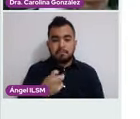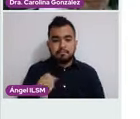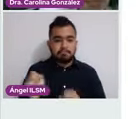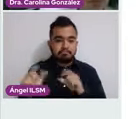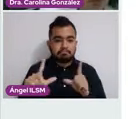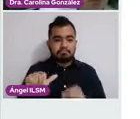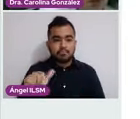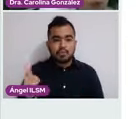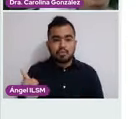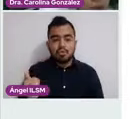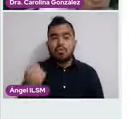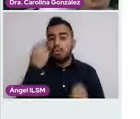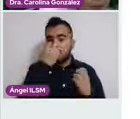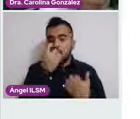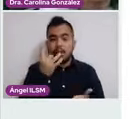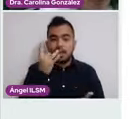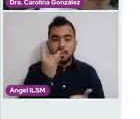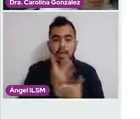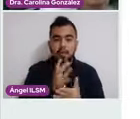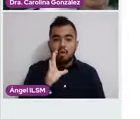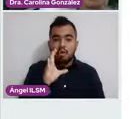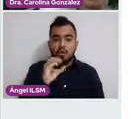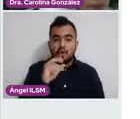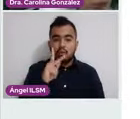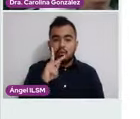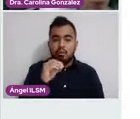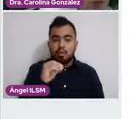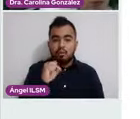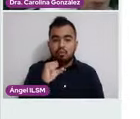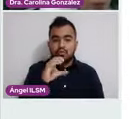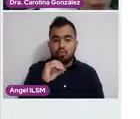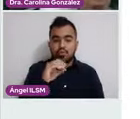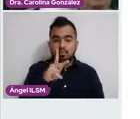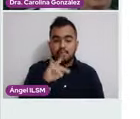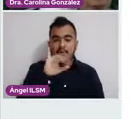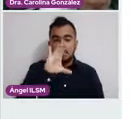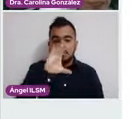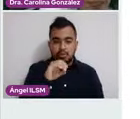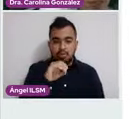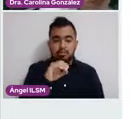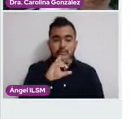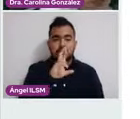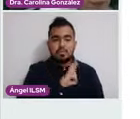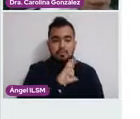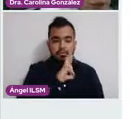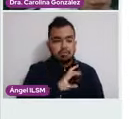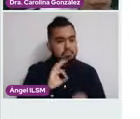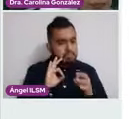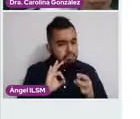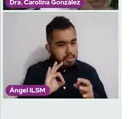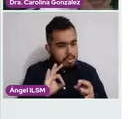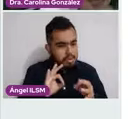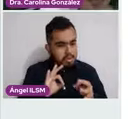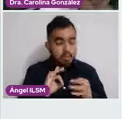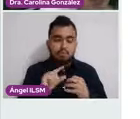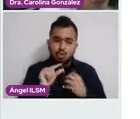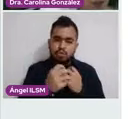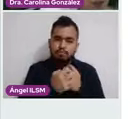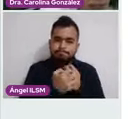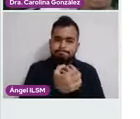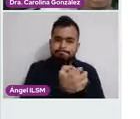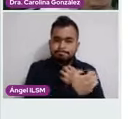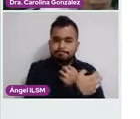El diagnóstico colposcópico de medio privado, una colposcopía adecuada, alteraciones inflamatorias y